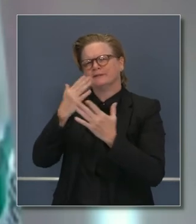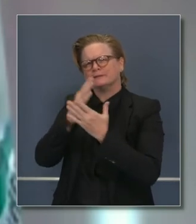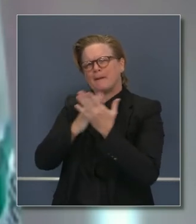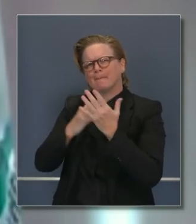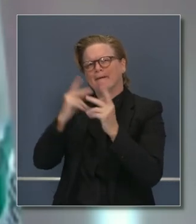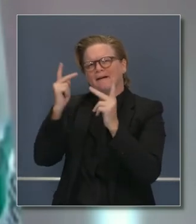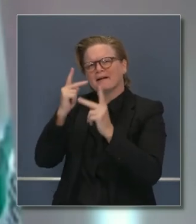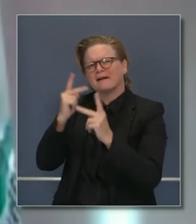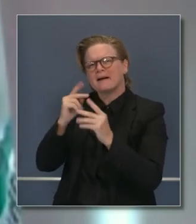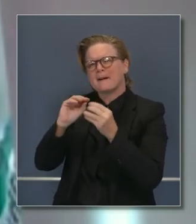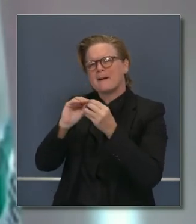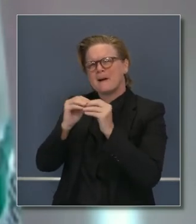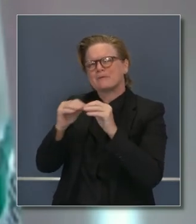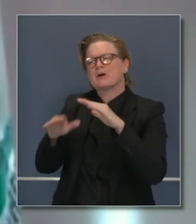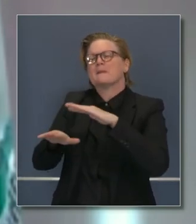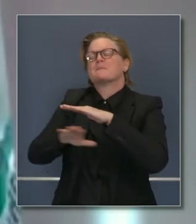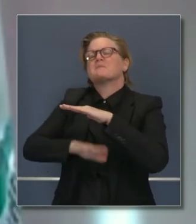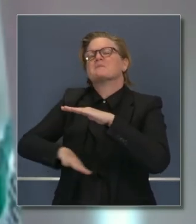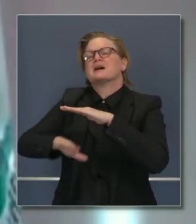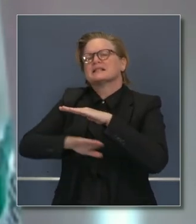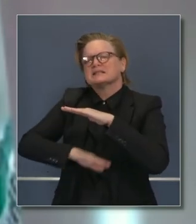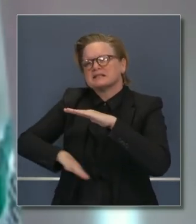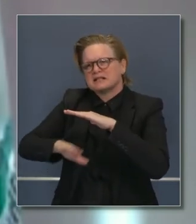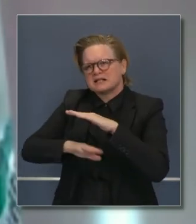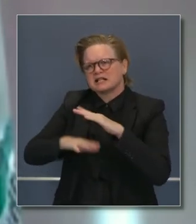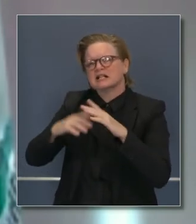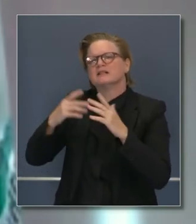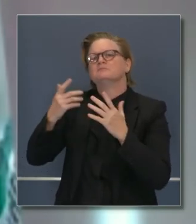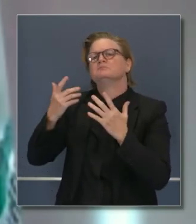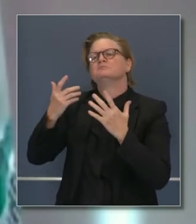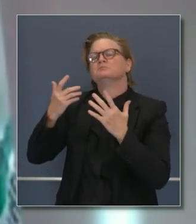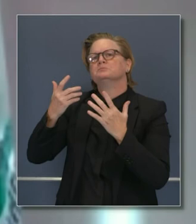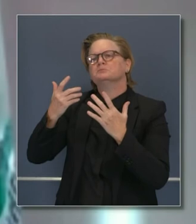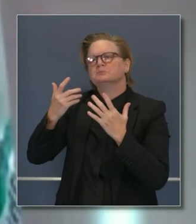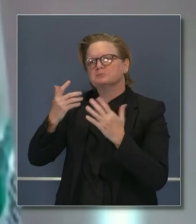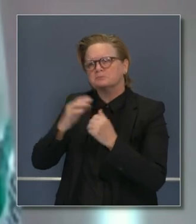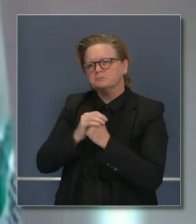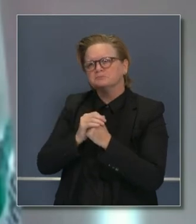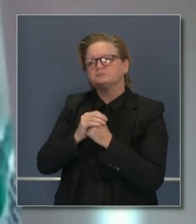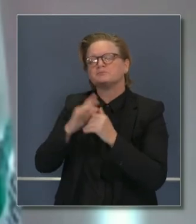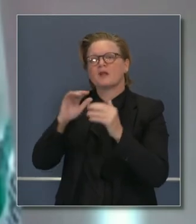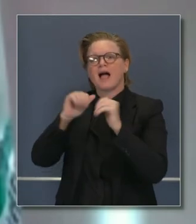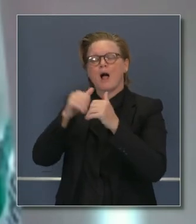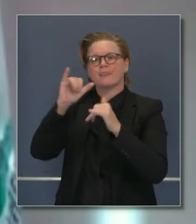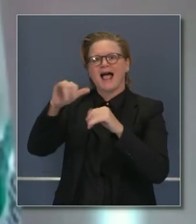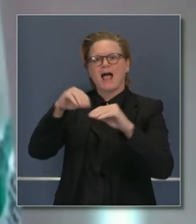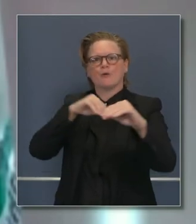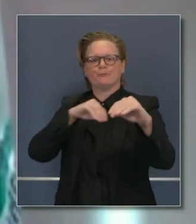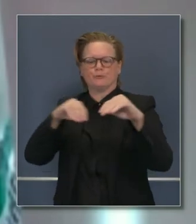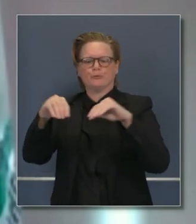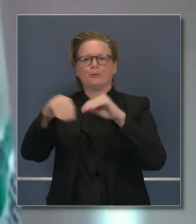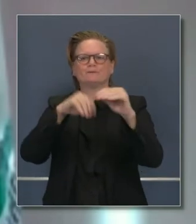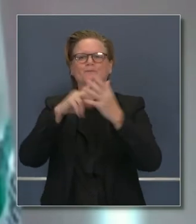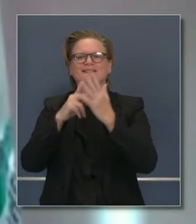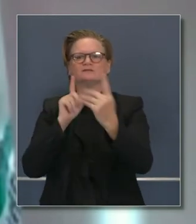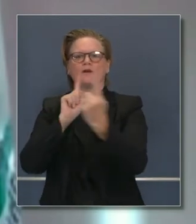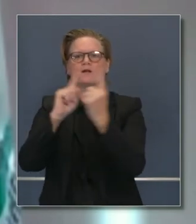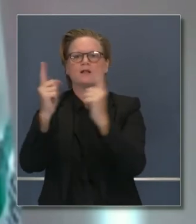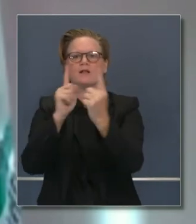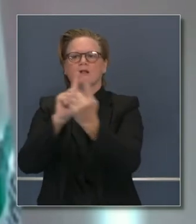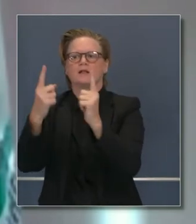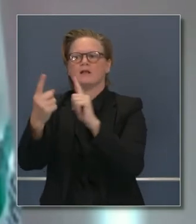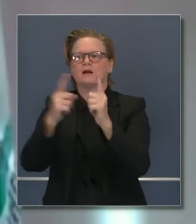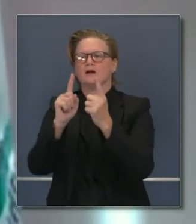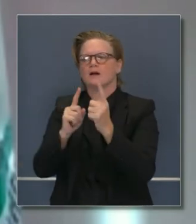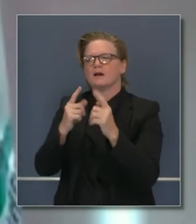capacidad. Dependemos de ello, sin embargo, viendo cómo los movimientos están llevándose a cabo. Uno